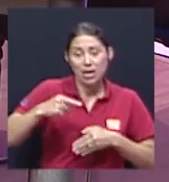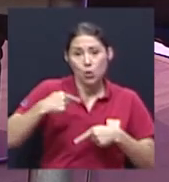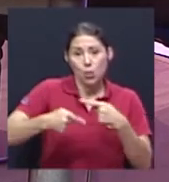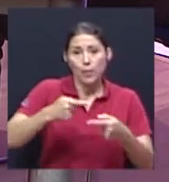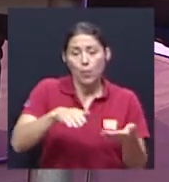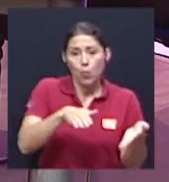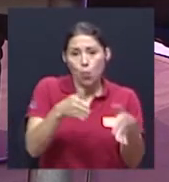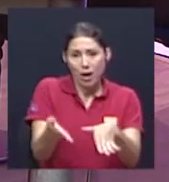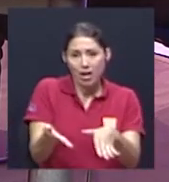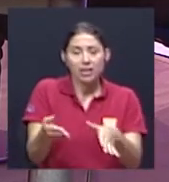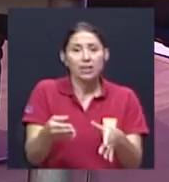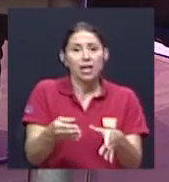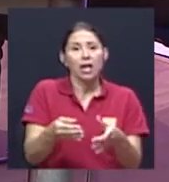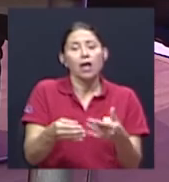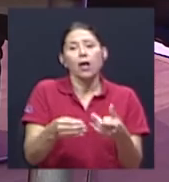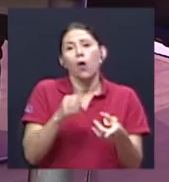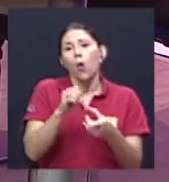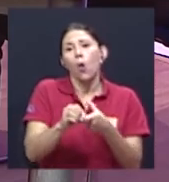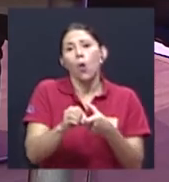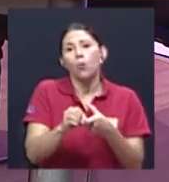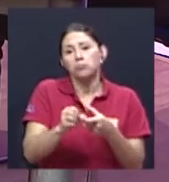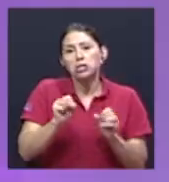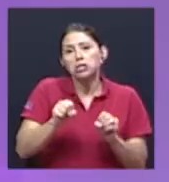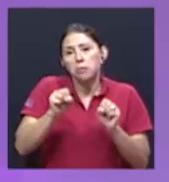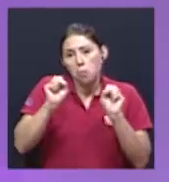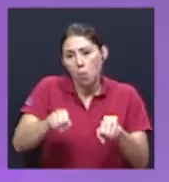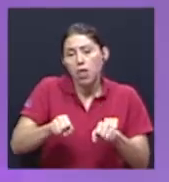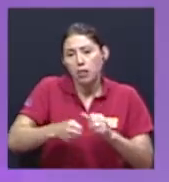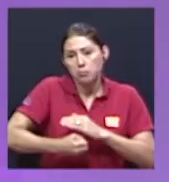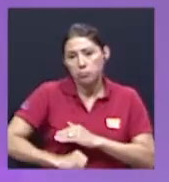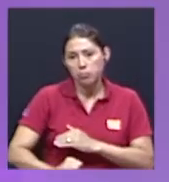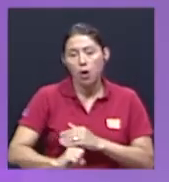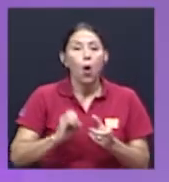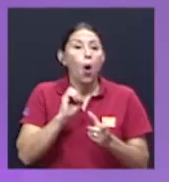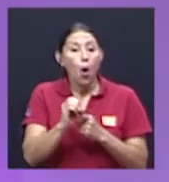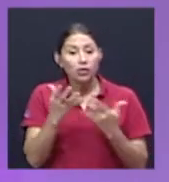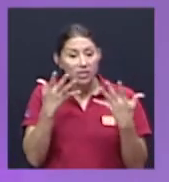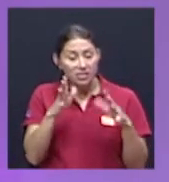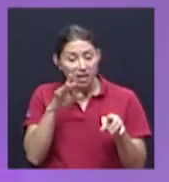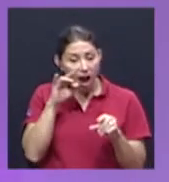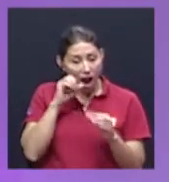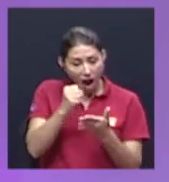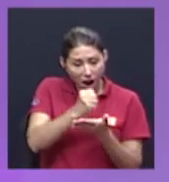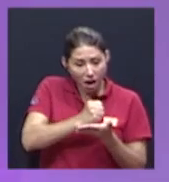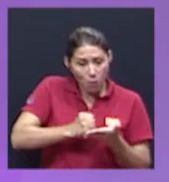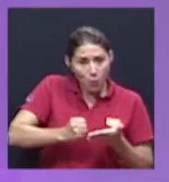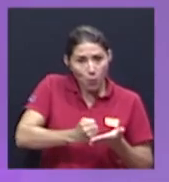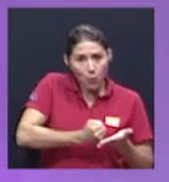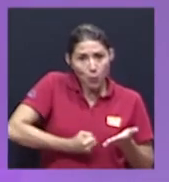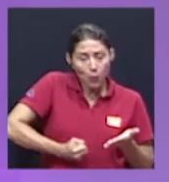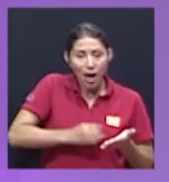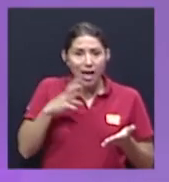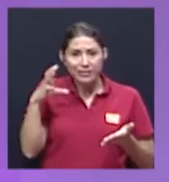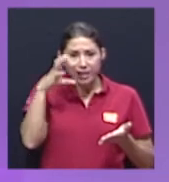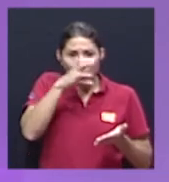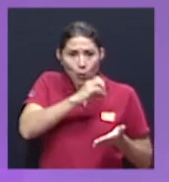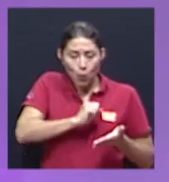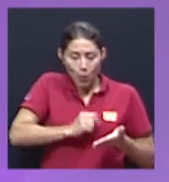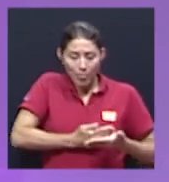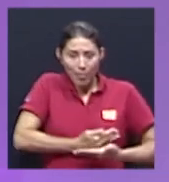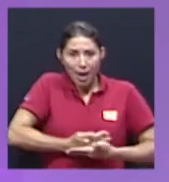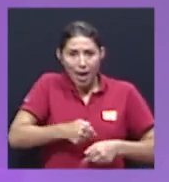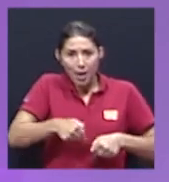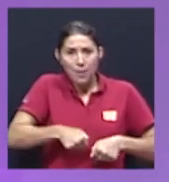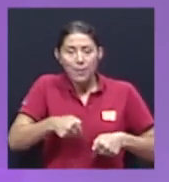ejemplo al momento de parir cuando se ha diagnosticado que el feto que ella lleva en su embarazo tiene